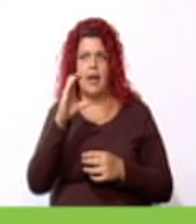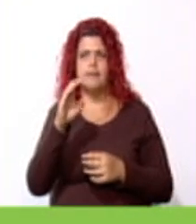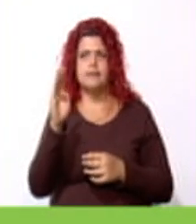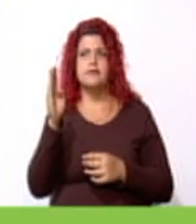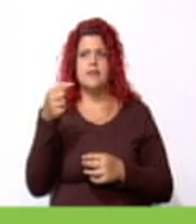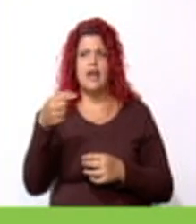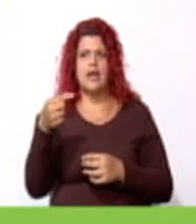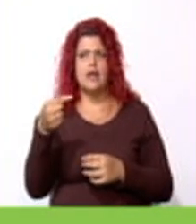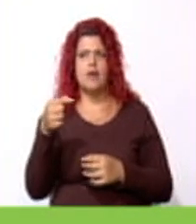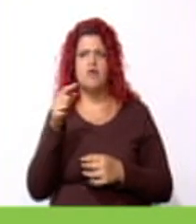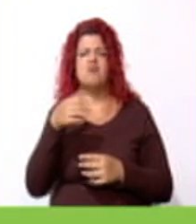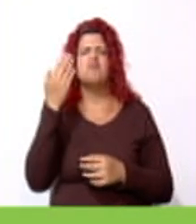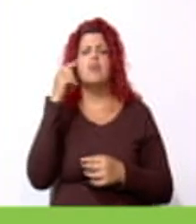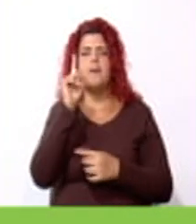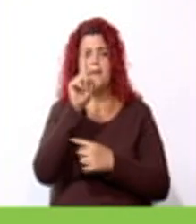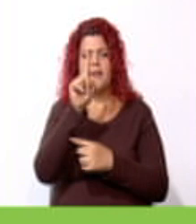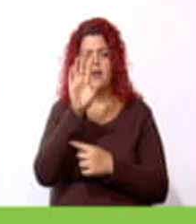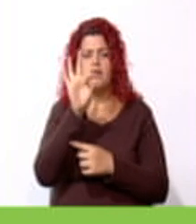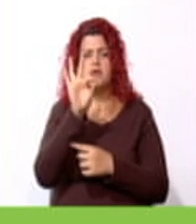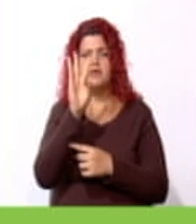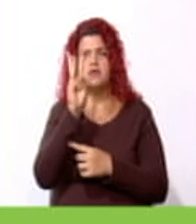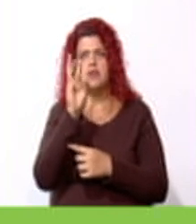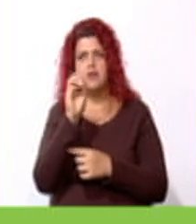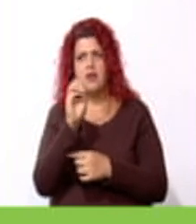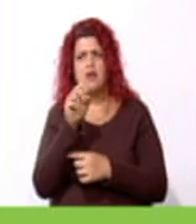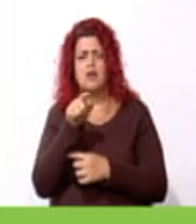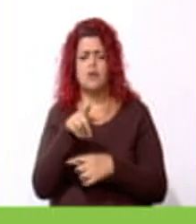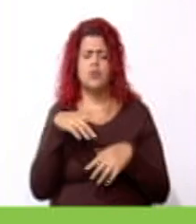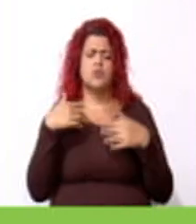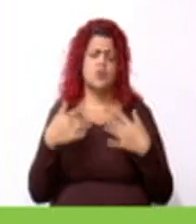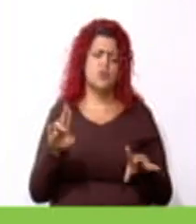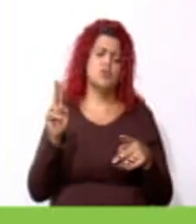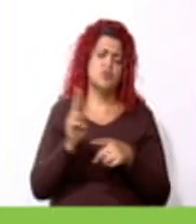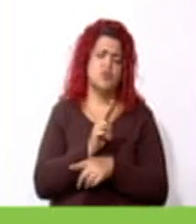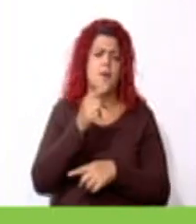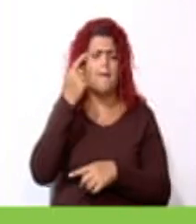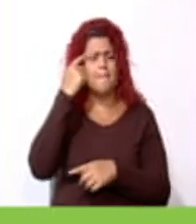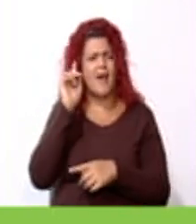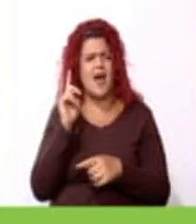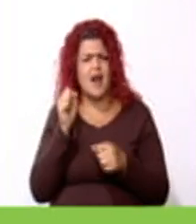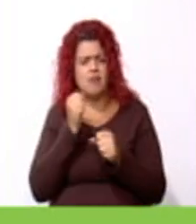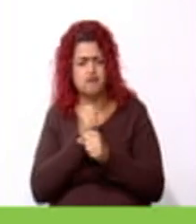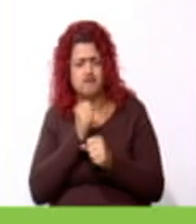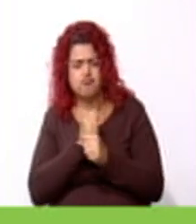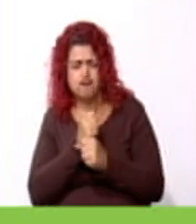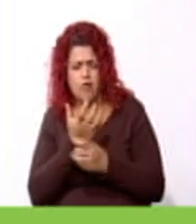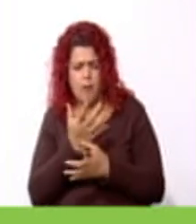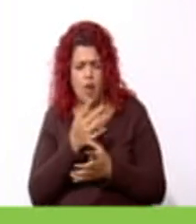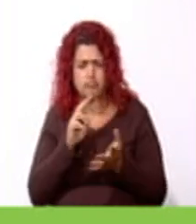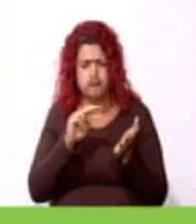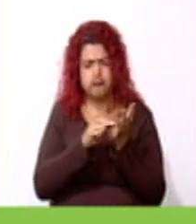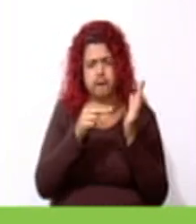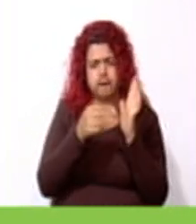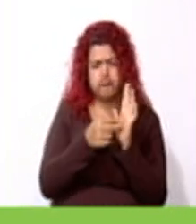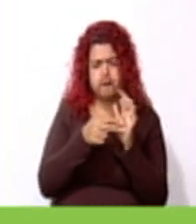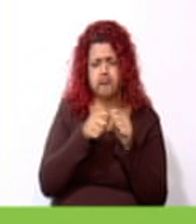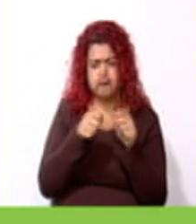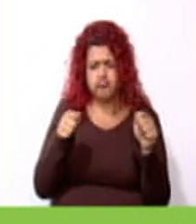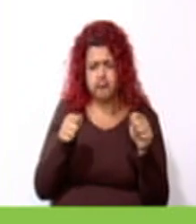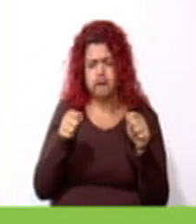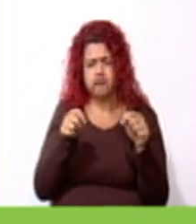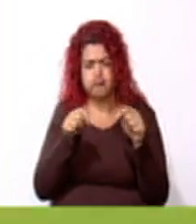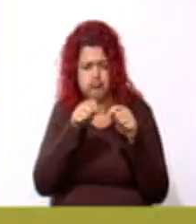1960. Y son muy útiles para trabajar muchos conceptos geométricos.